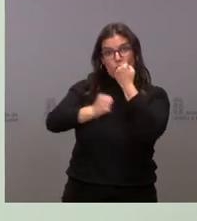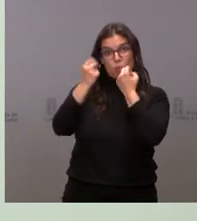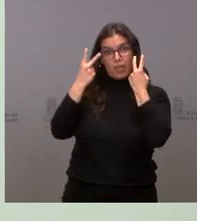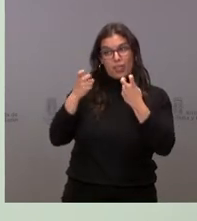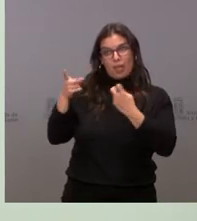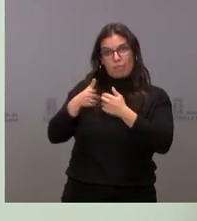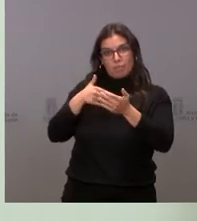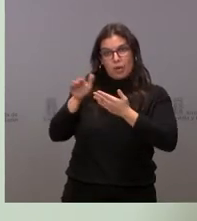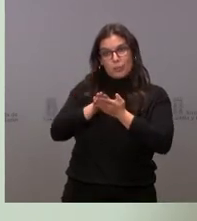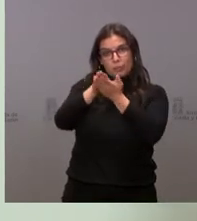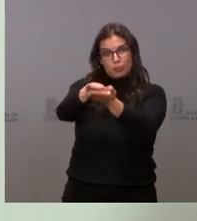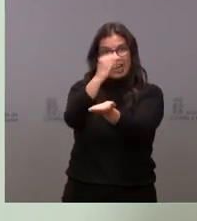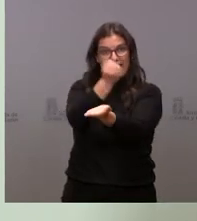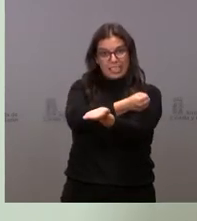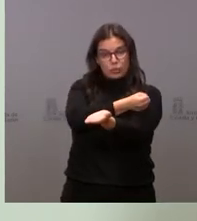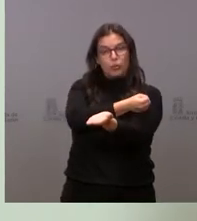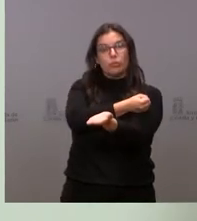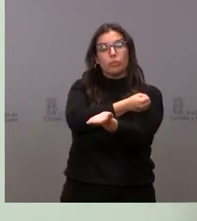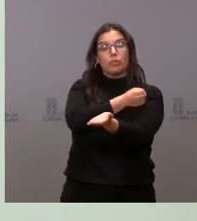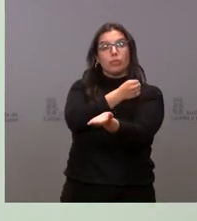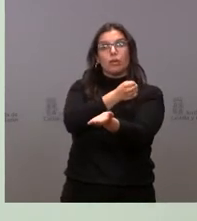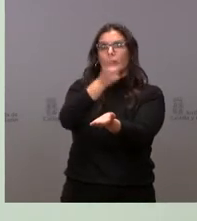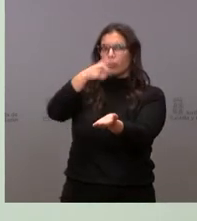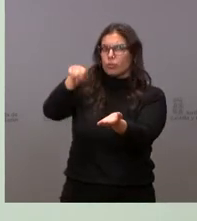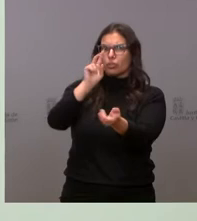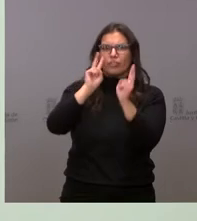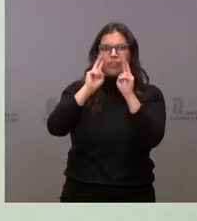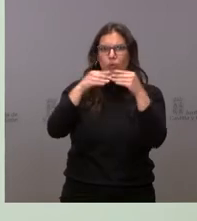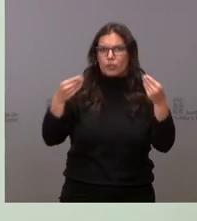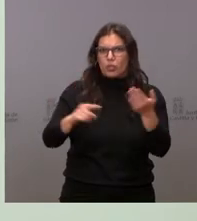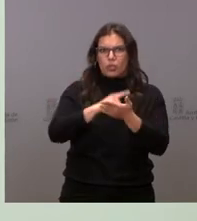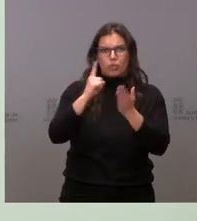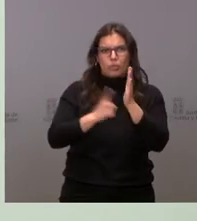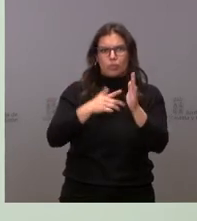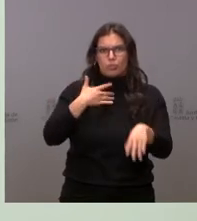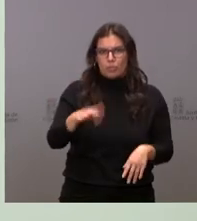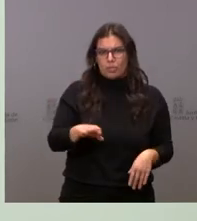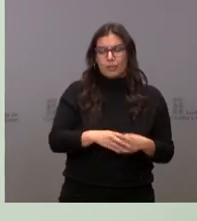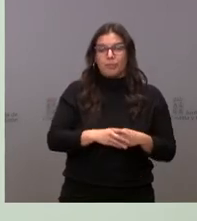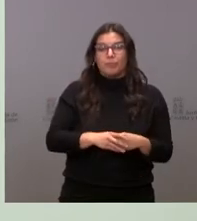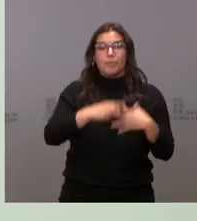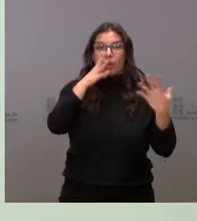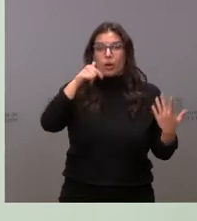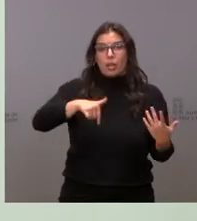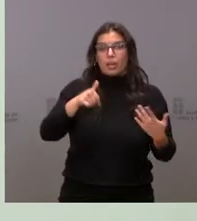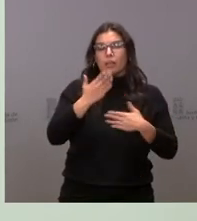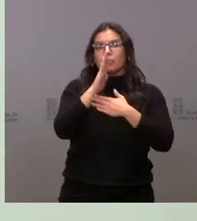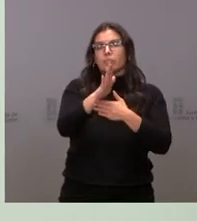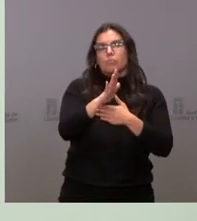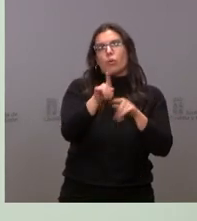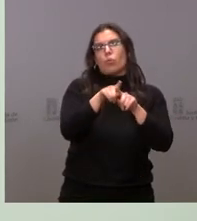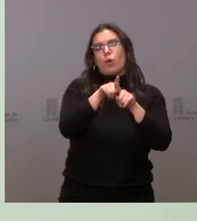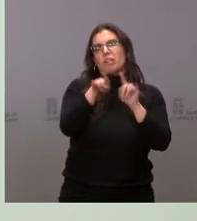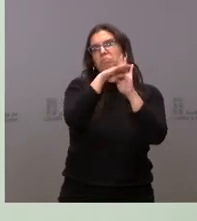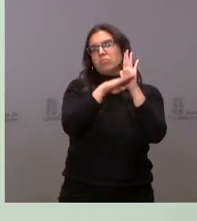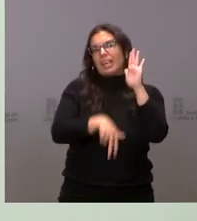y tendrán toda la documentación a su disposición. Ahora lo que vamos a hacer es presentar unas líneas generales